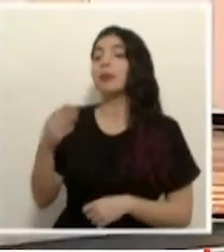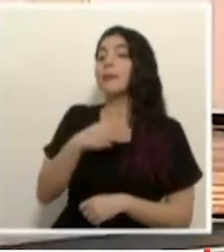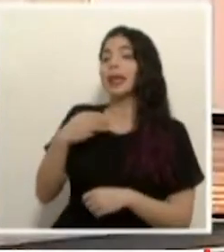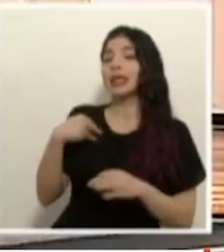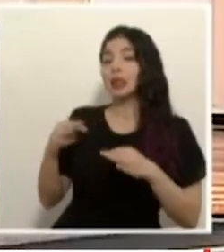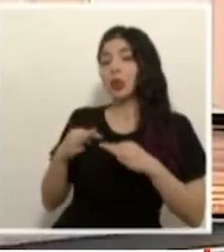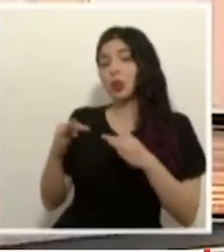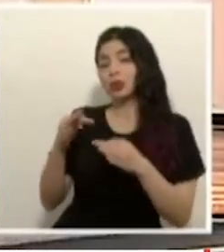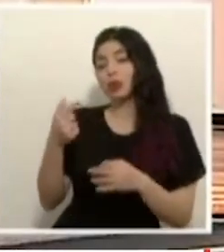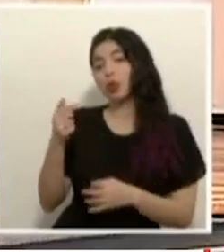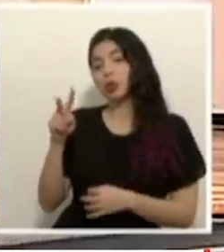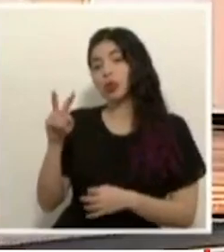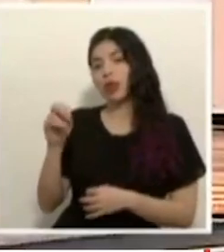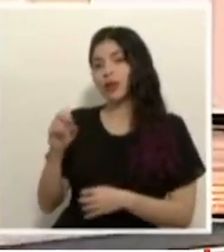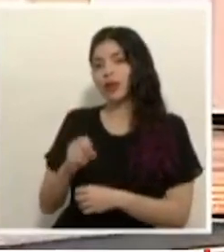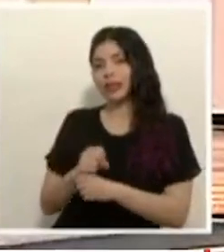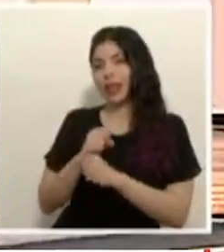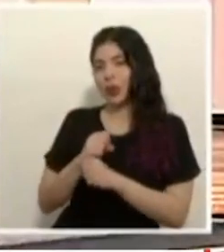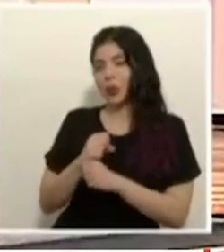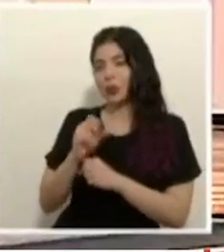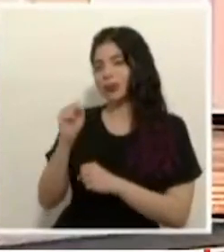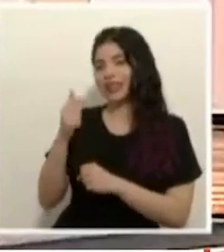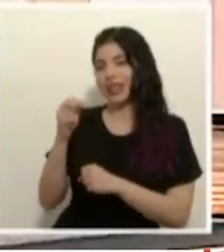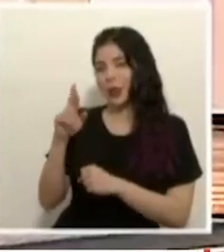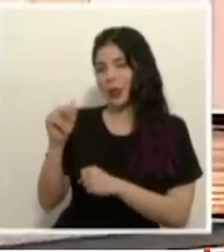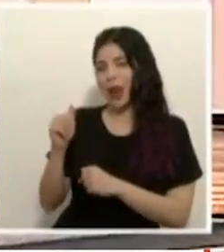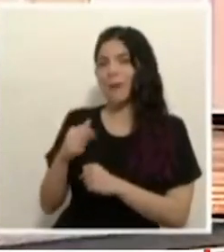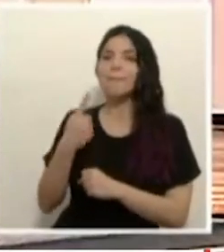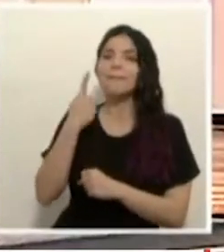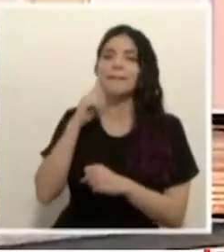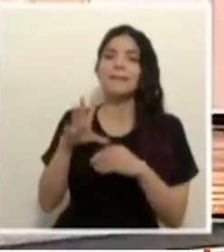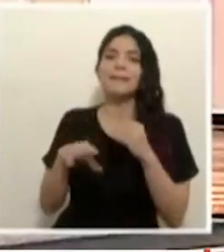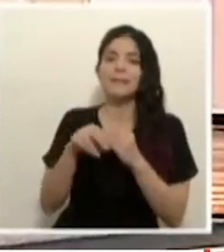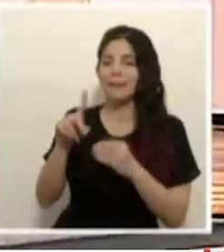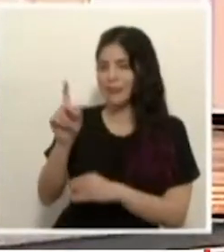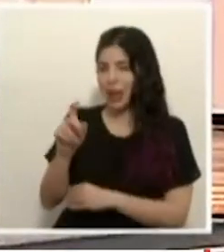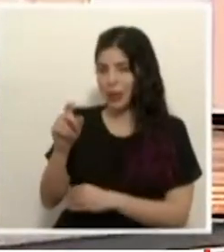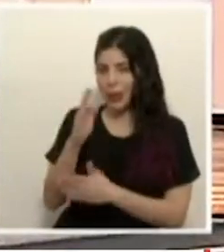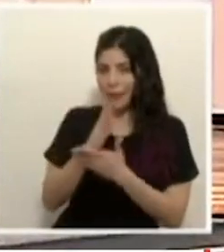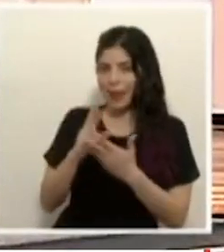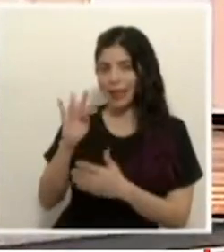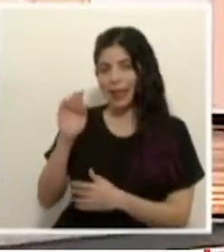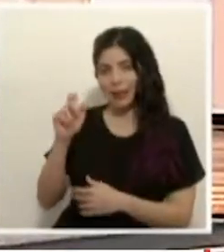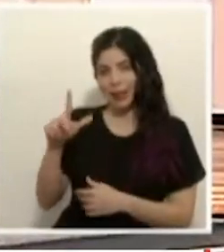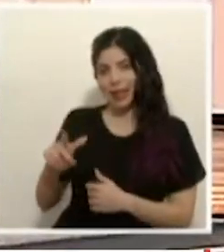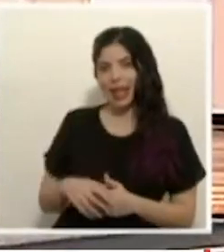gustavo segura para complementar las preguntas de noticias repítula